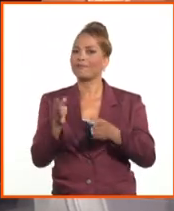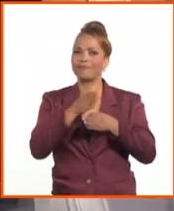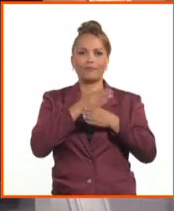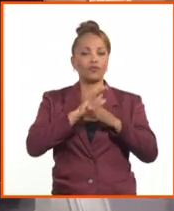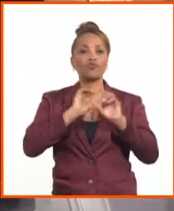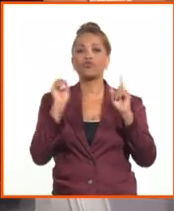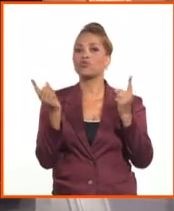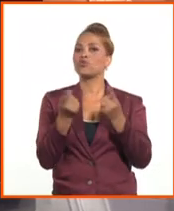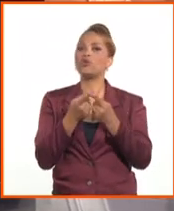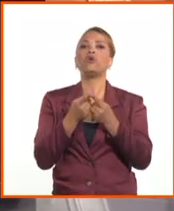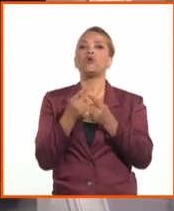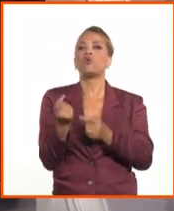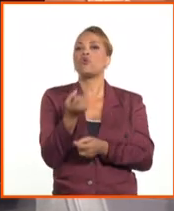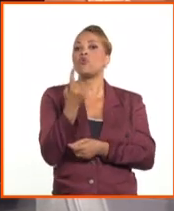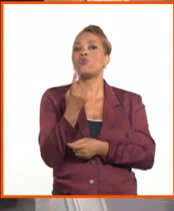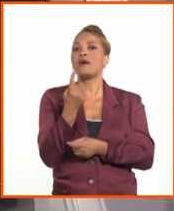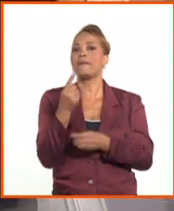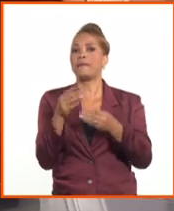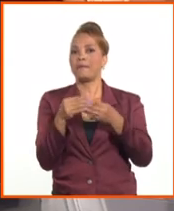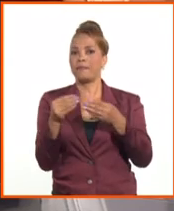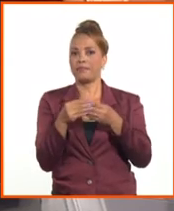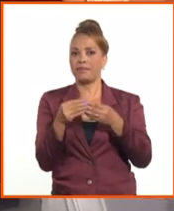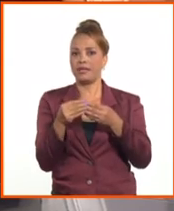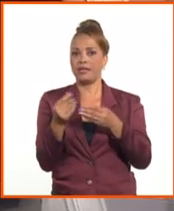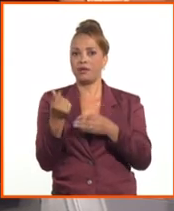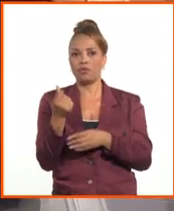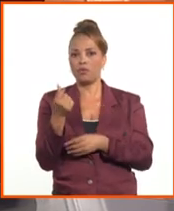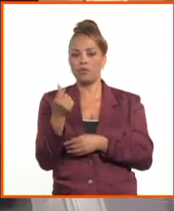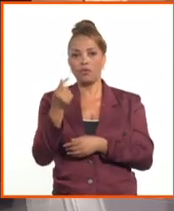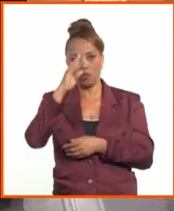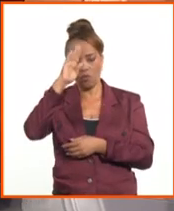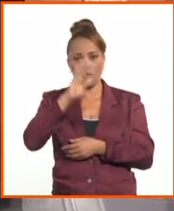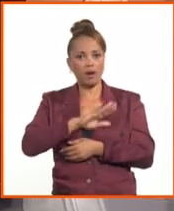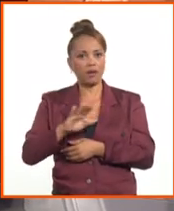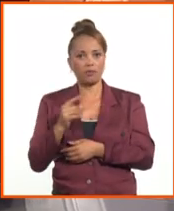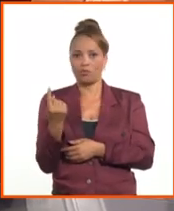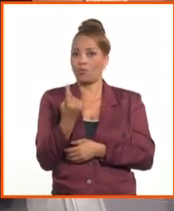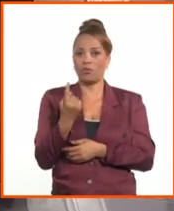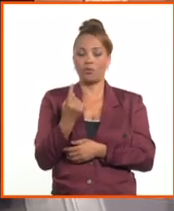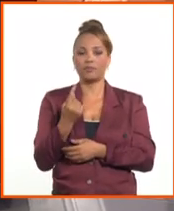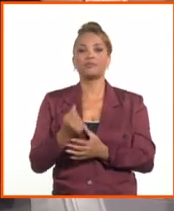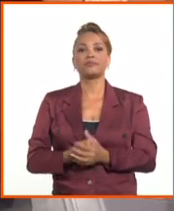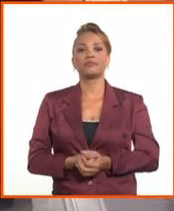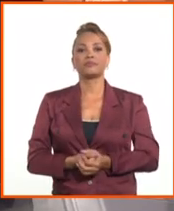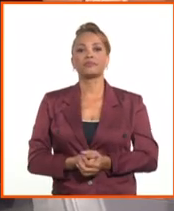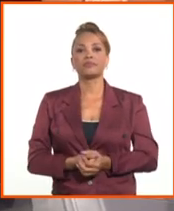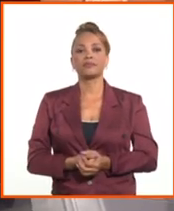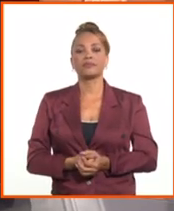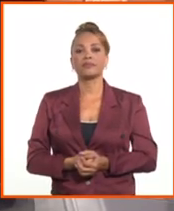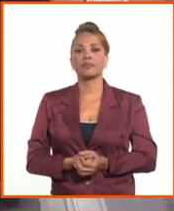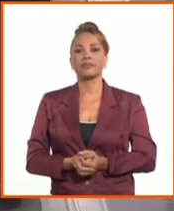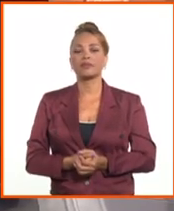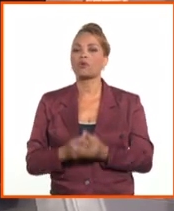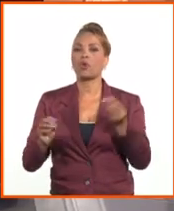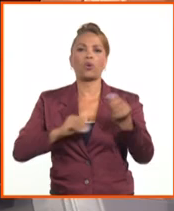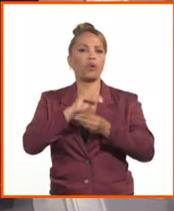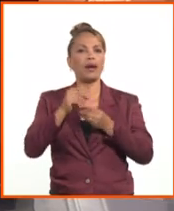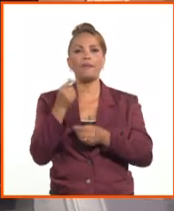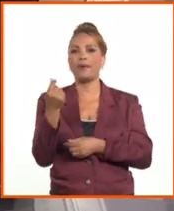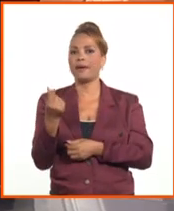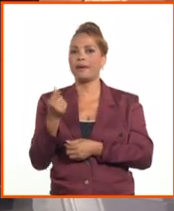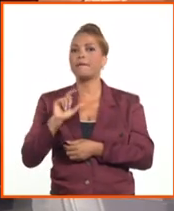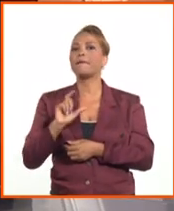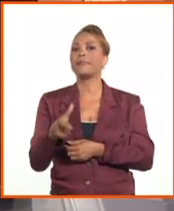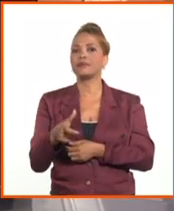un único tipo de cambio, con convertibilidad interna hacia el interno de la economía, y todas las transacciones en pesos, punto B,